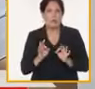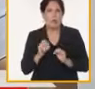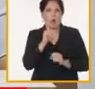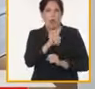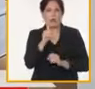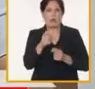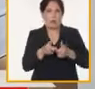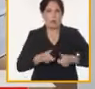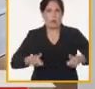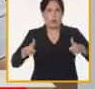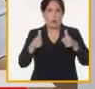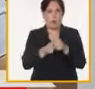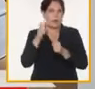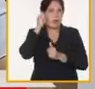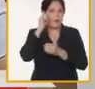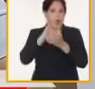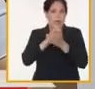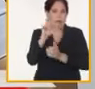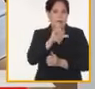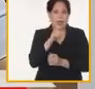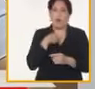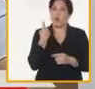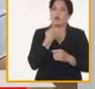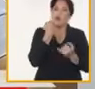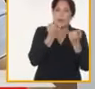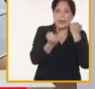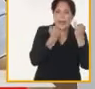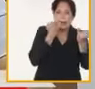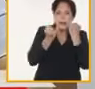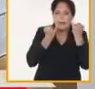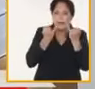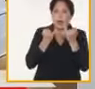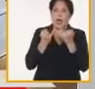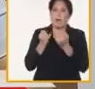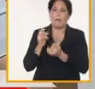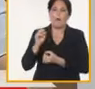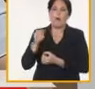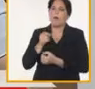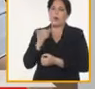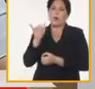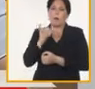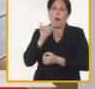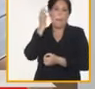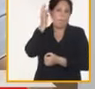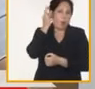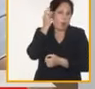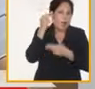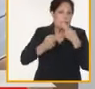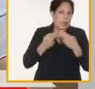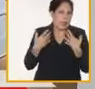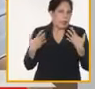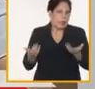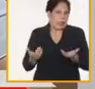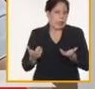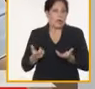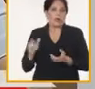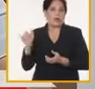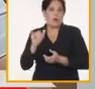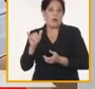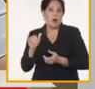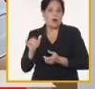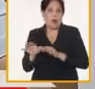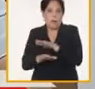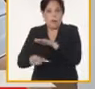congreso nosotras fuimos identificando las intervenciones que hacían las mujeres desde el nivel de base